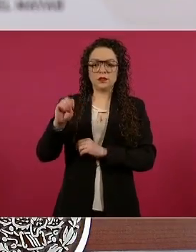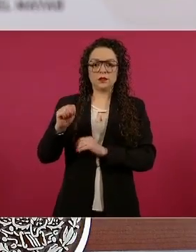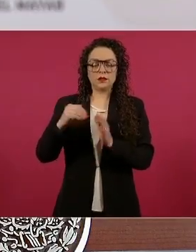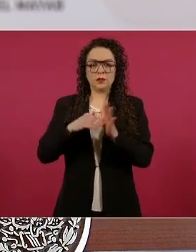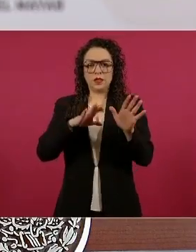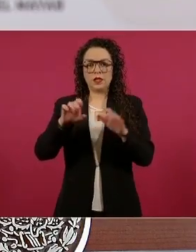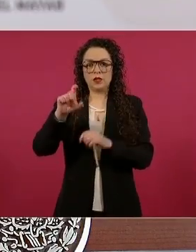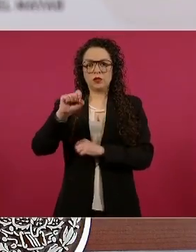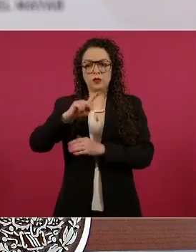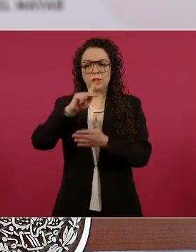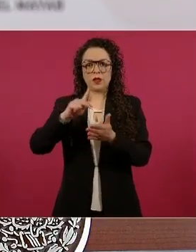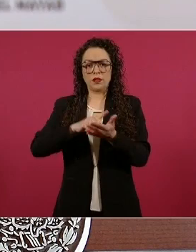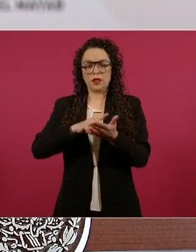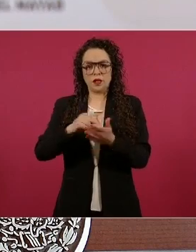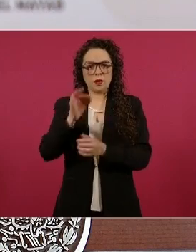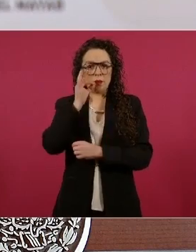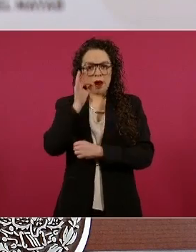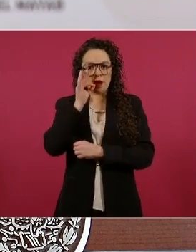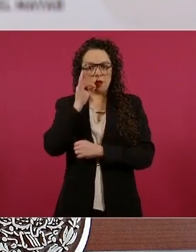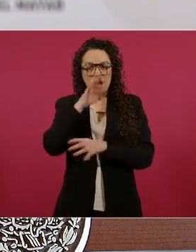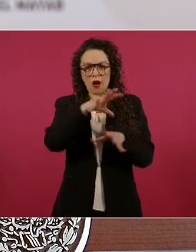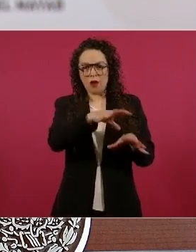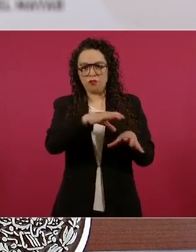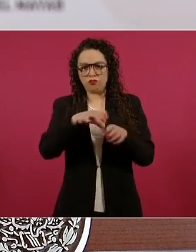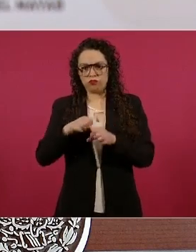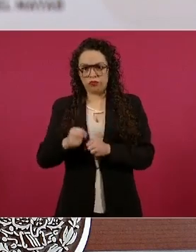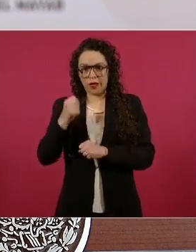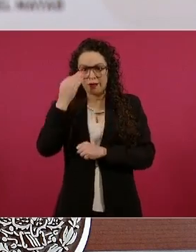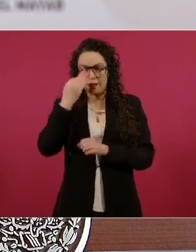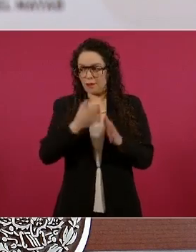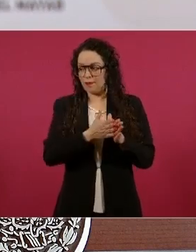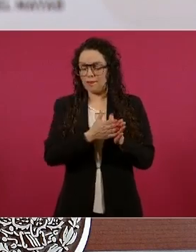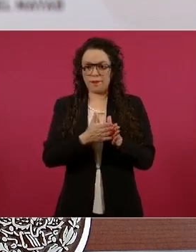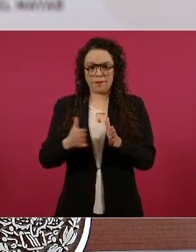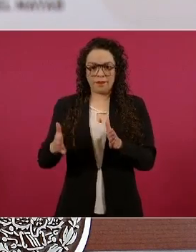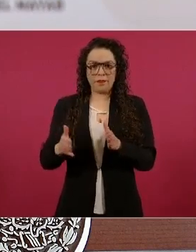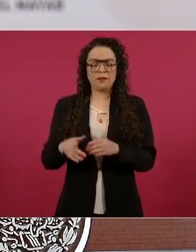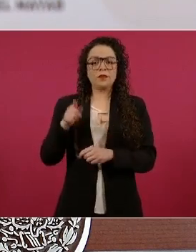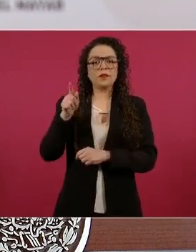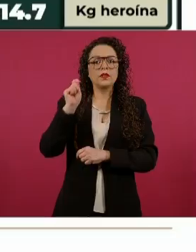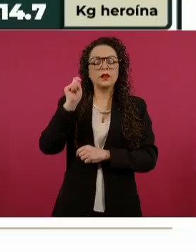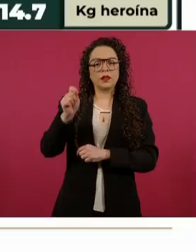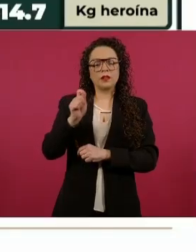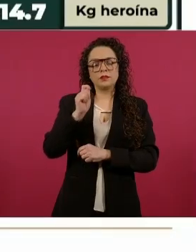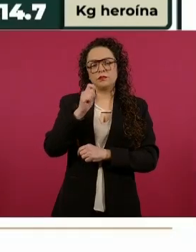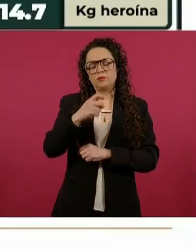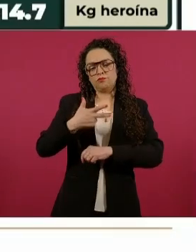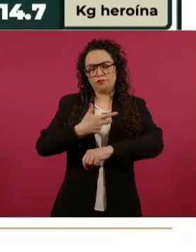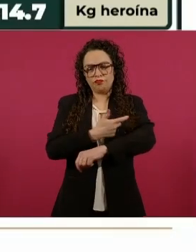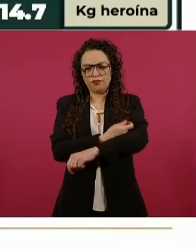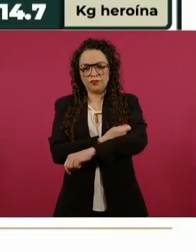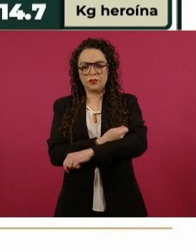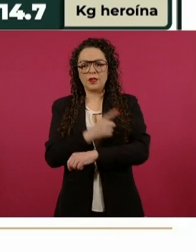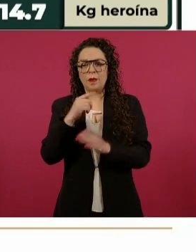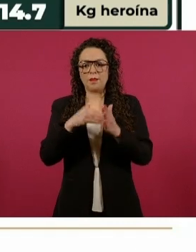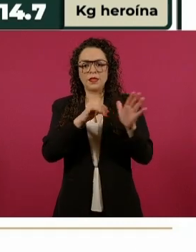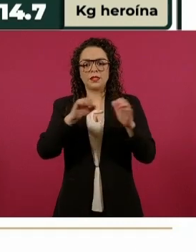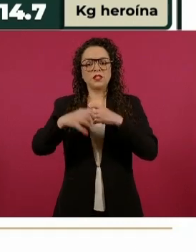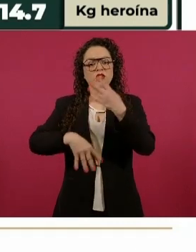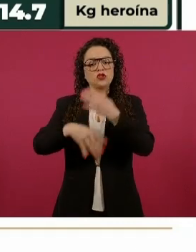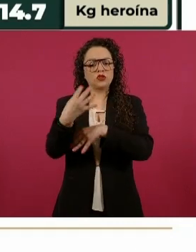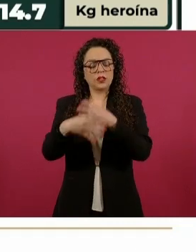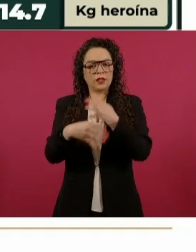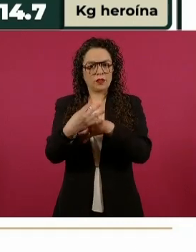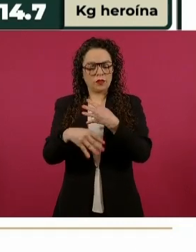kilogramos de marihuana. En la heroína, 5.6 kilogramos en el periodo, 1 mil 614 en la administración.